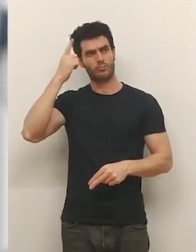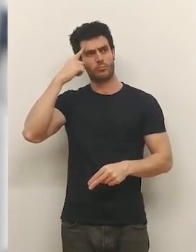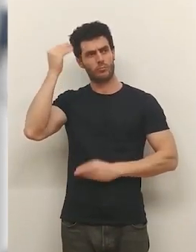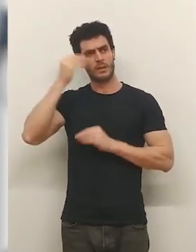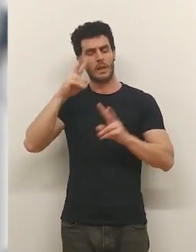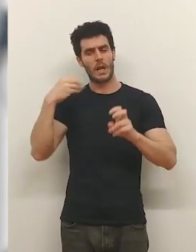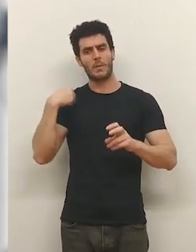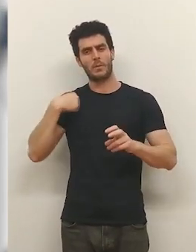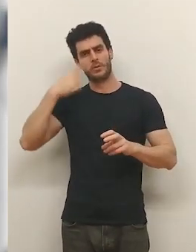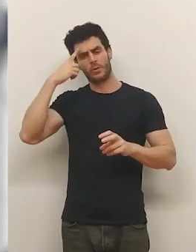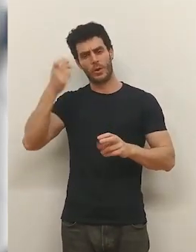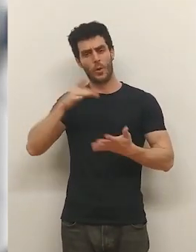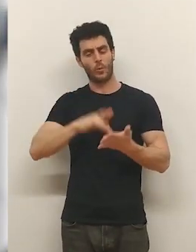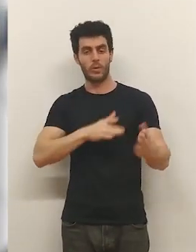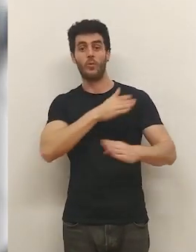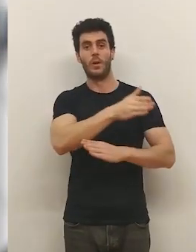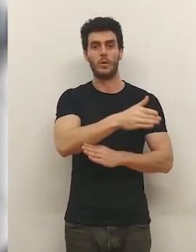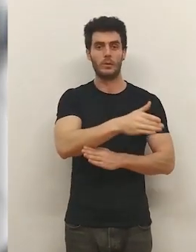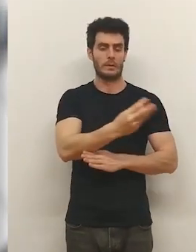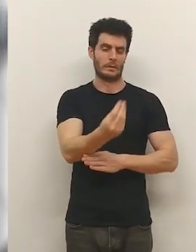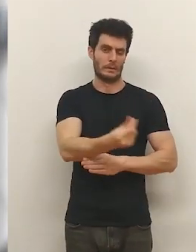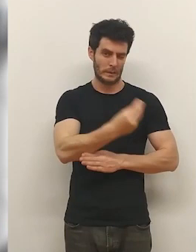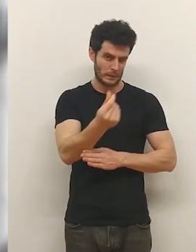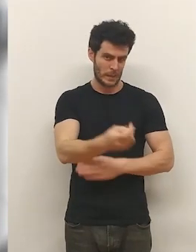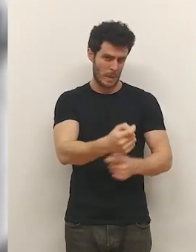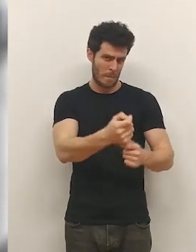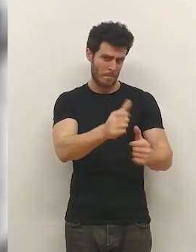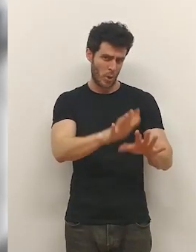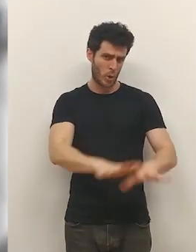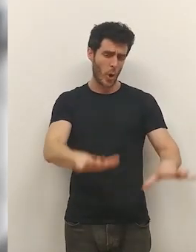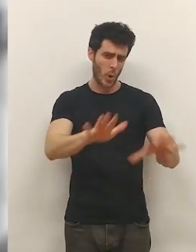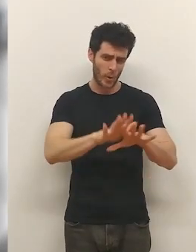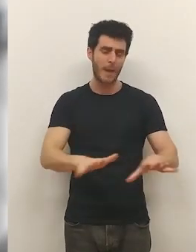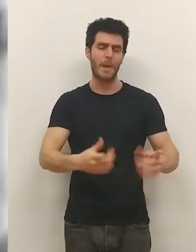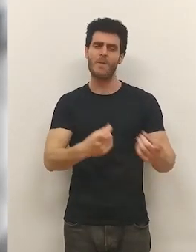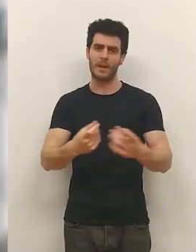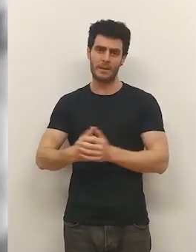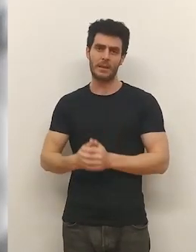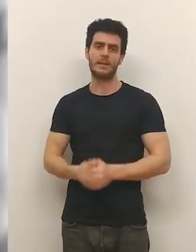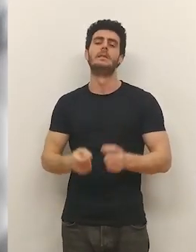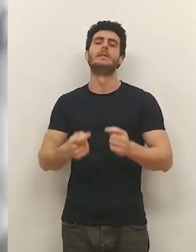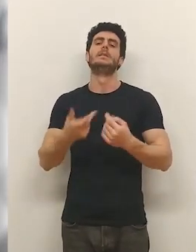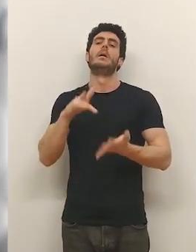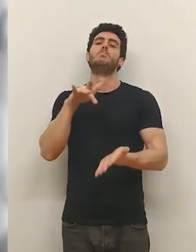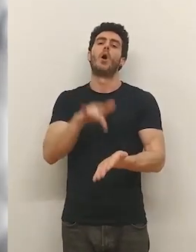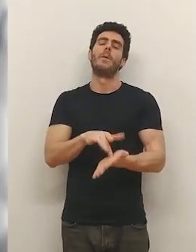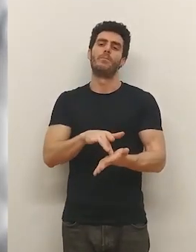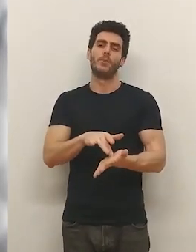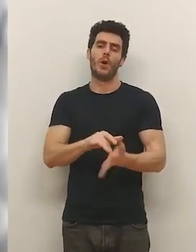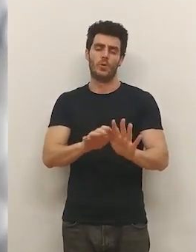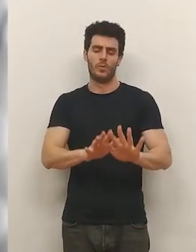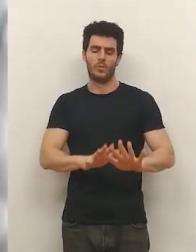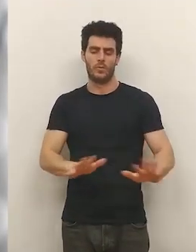en ese aspecto que creo que en la ida nos faltó un poco de calma con balón... ...nos faltó momentos de